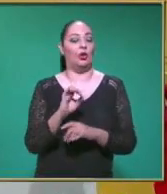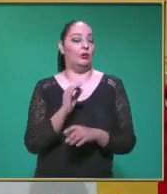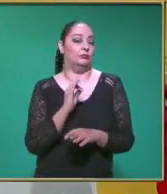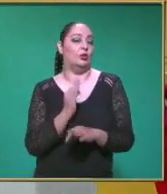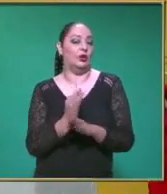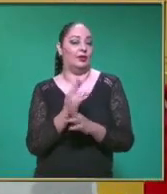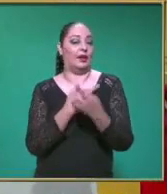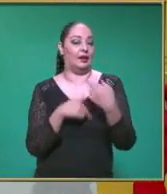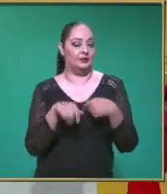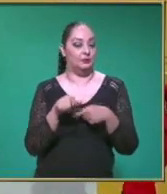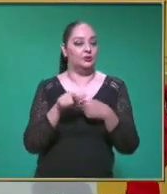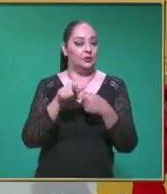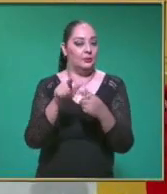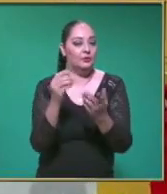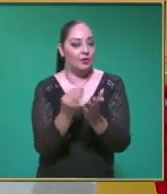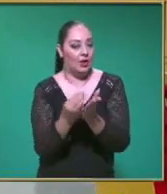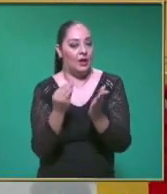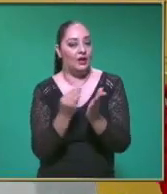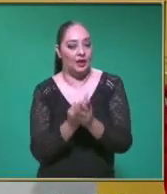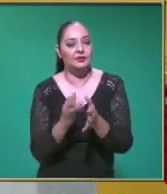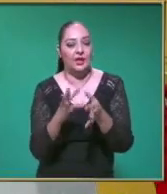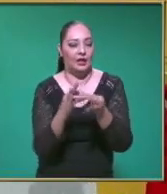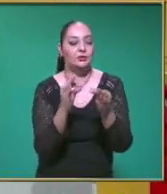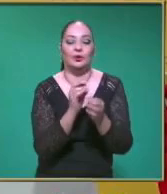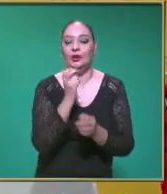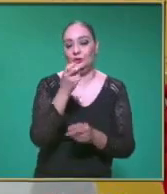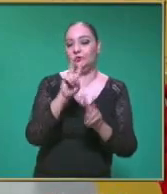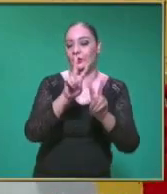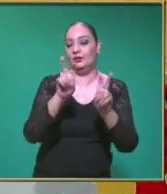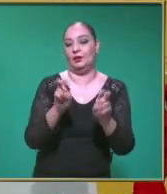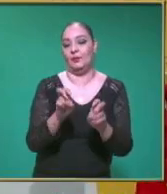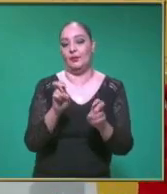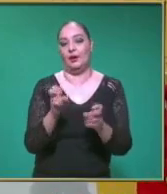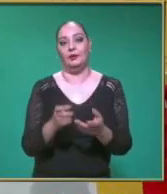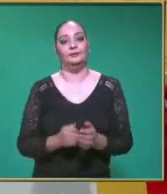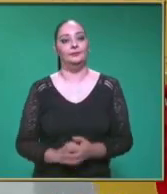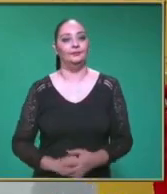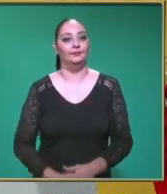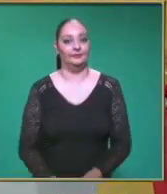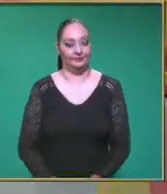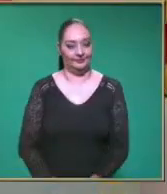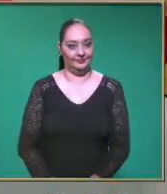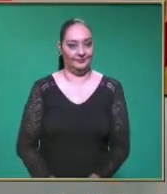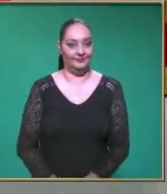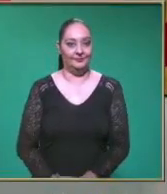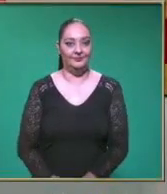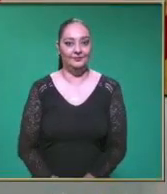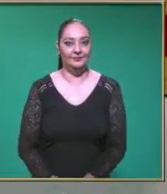Y ahorita continuamos Para seguir con este Con este tema De velocidad Y aceleración No se vayan